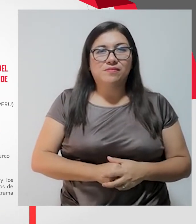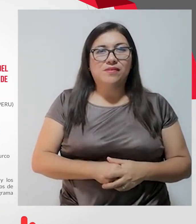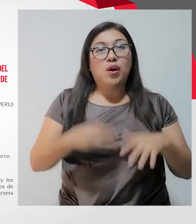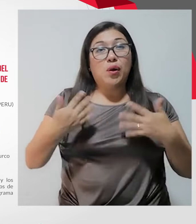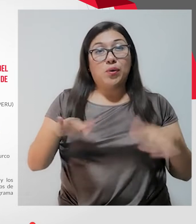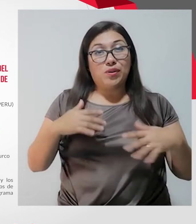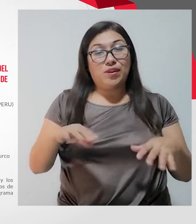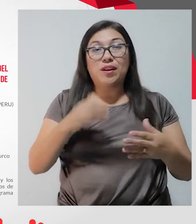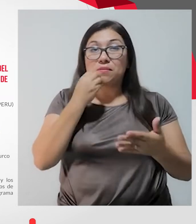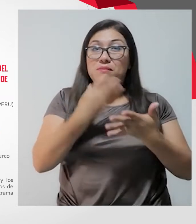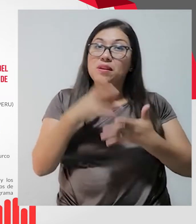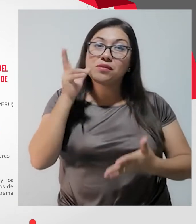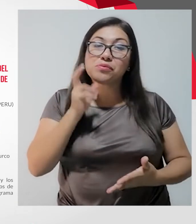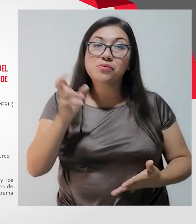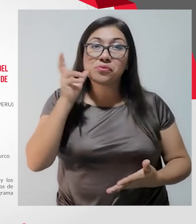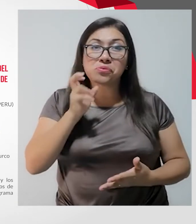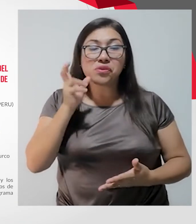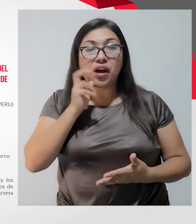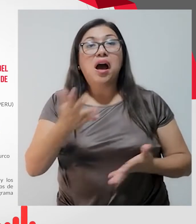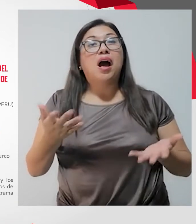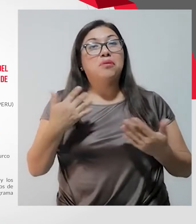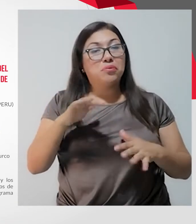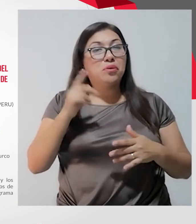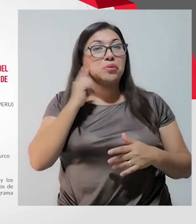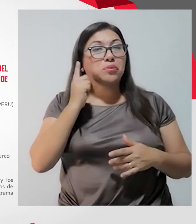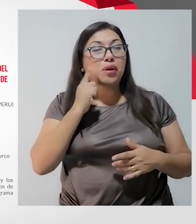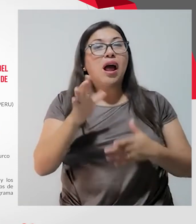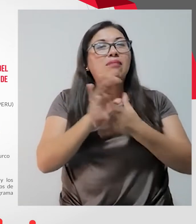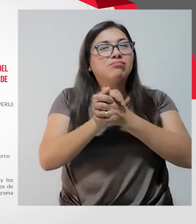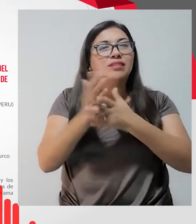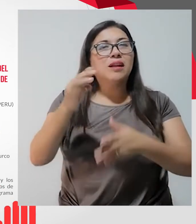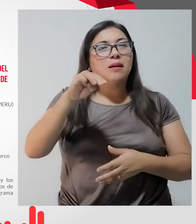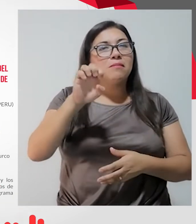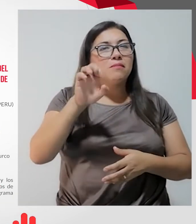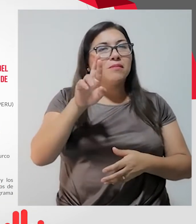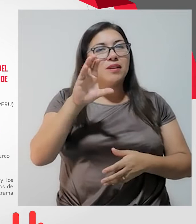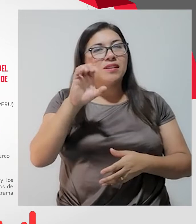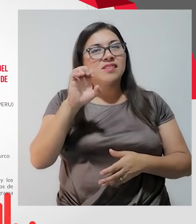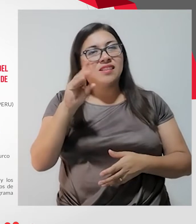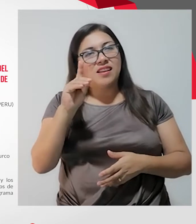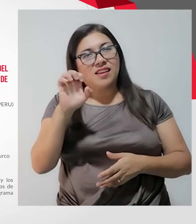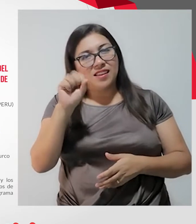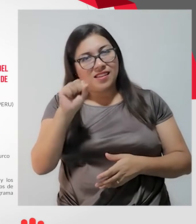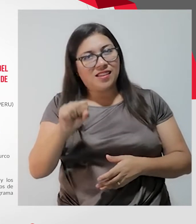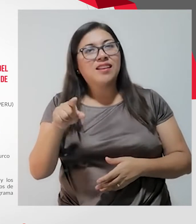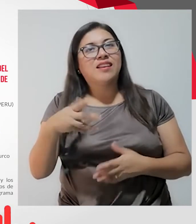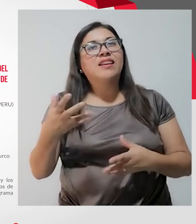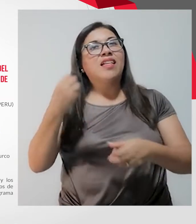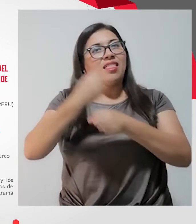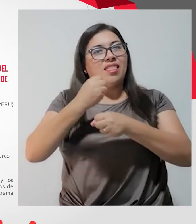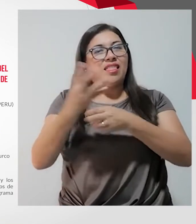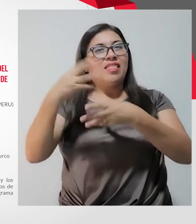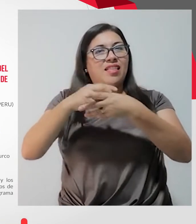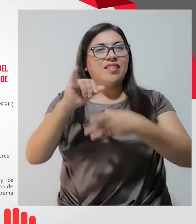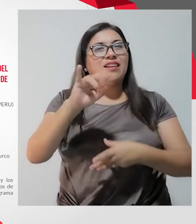Qué bueno escuchar, Vilmita, a nuestra gran amiga Mercedes Villalobos, hoy trabajando